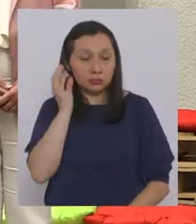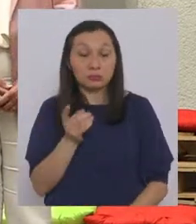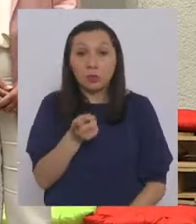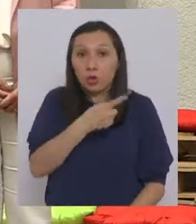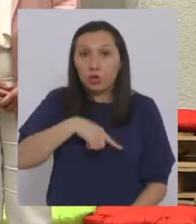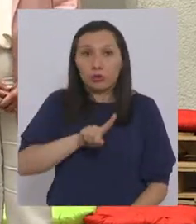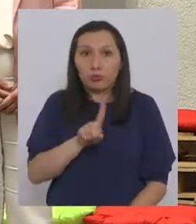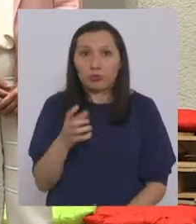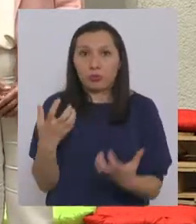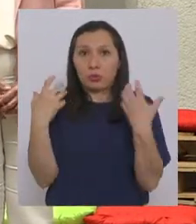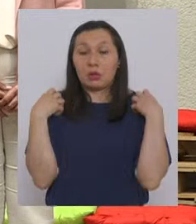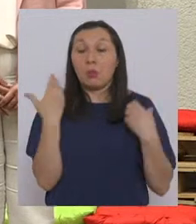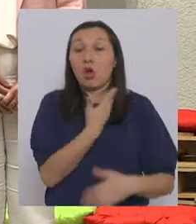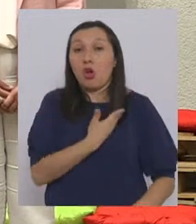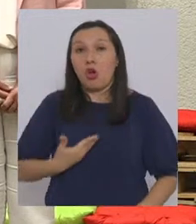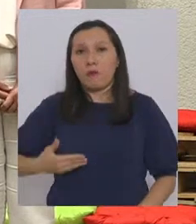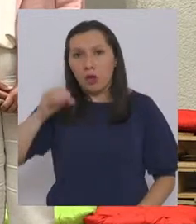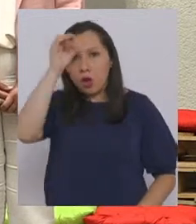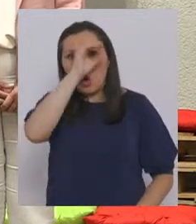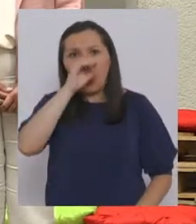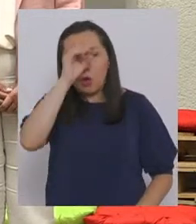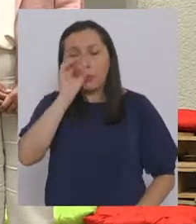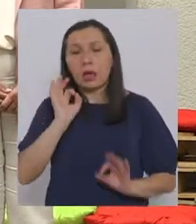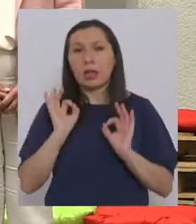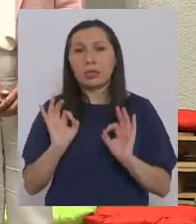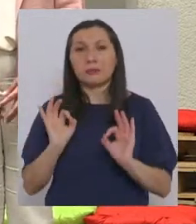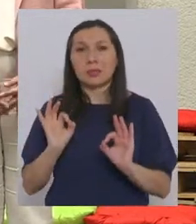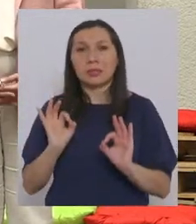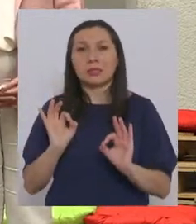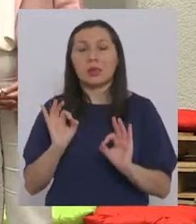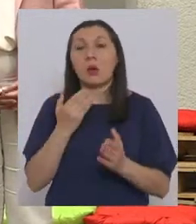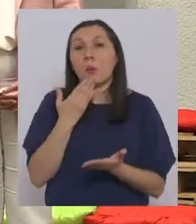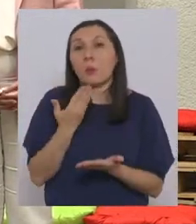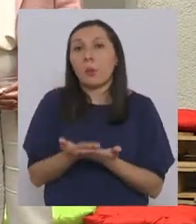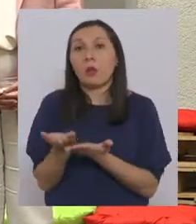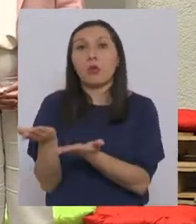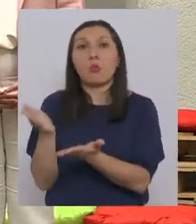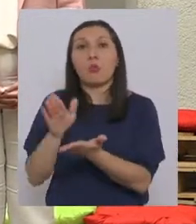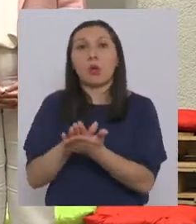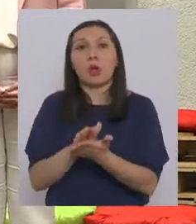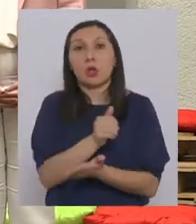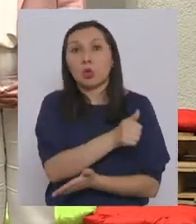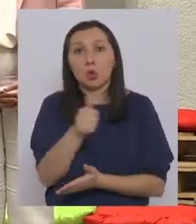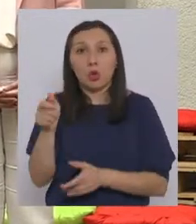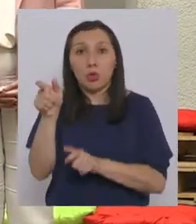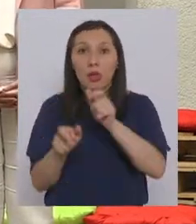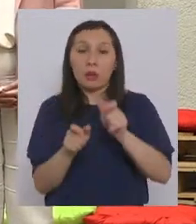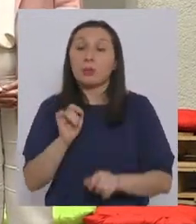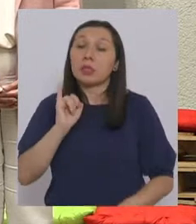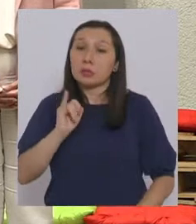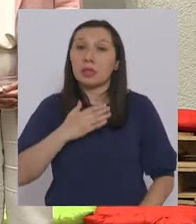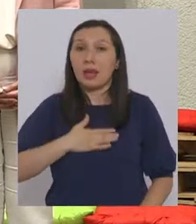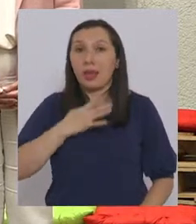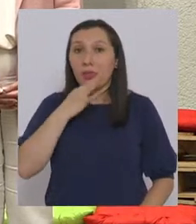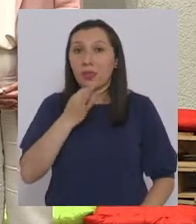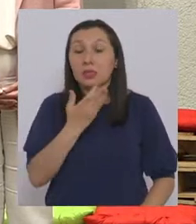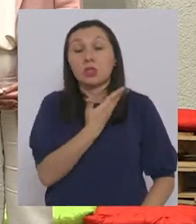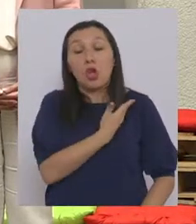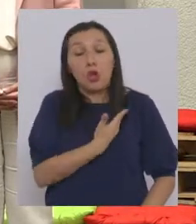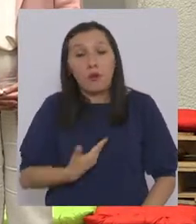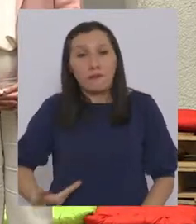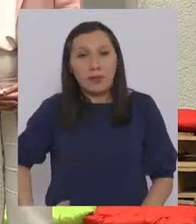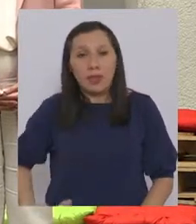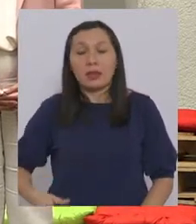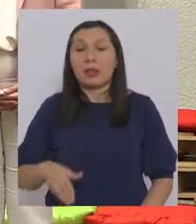nosotros no nos corresponde como gobierno referirnos especialmente a cuando fallecen todas las personas lo que sí quiero decir es que como gobierno